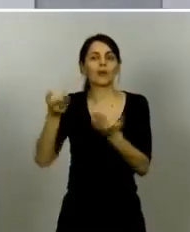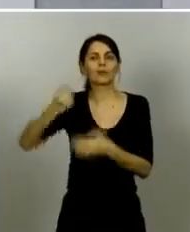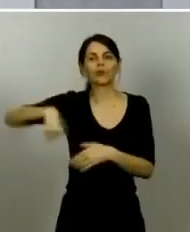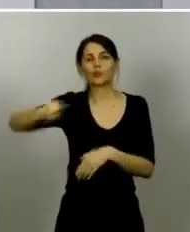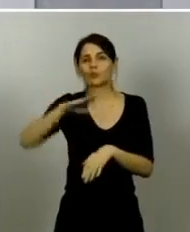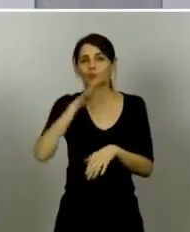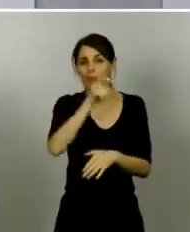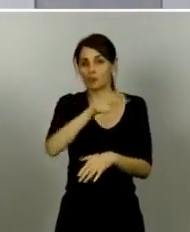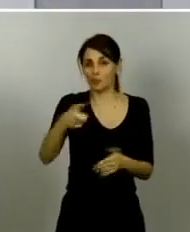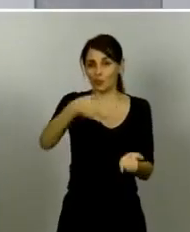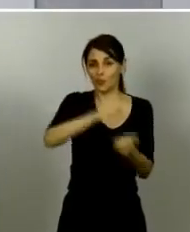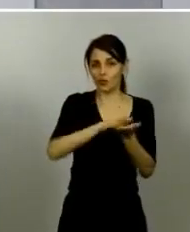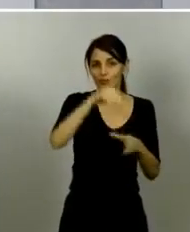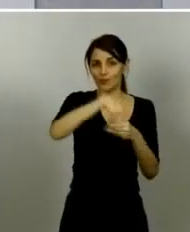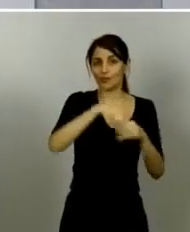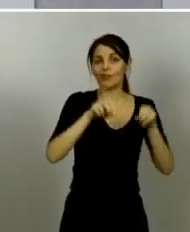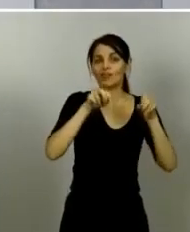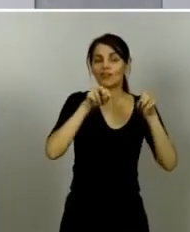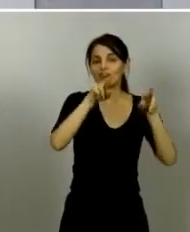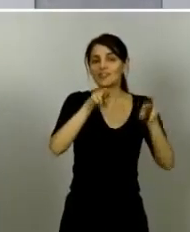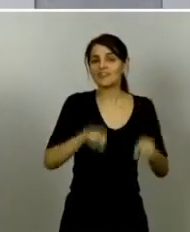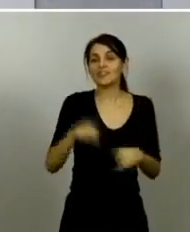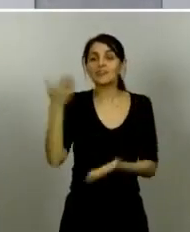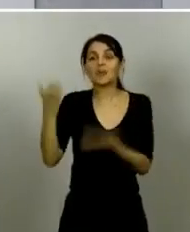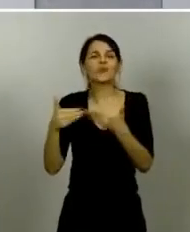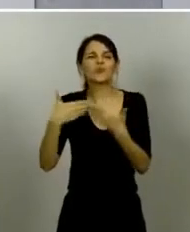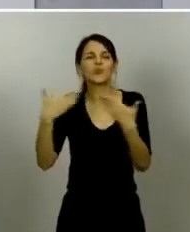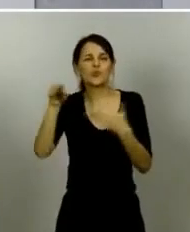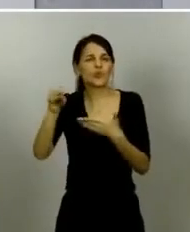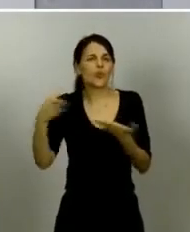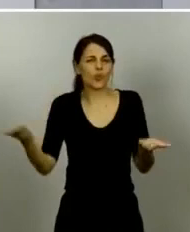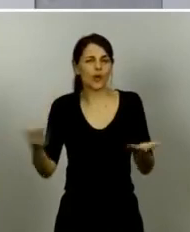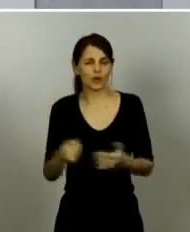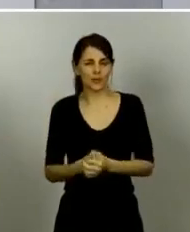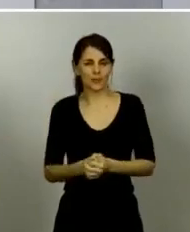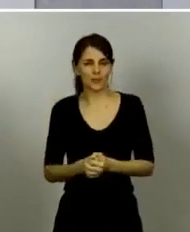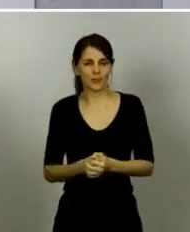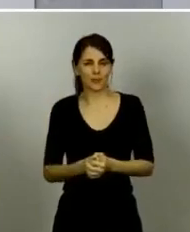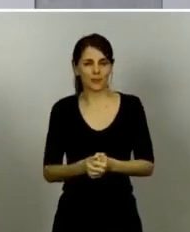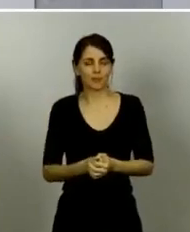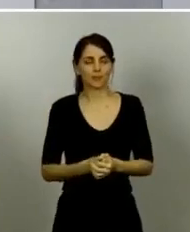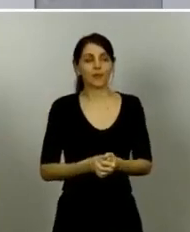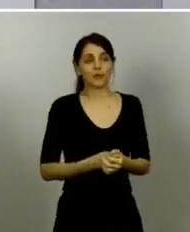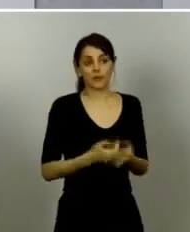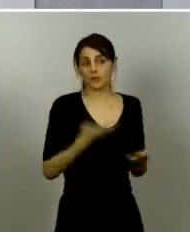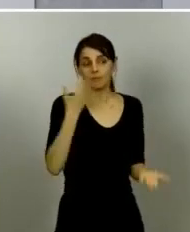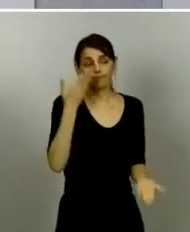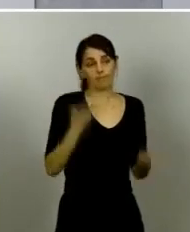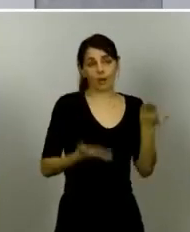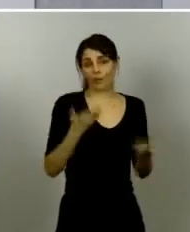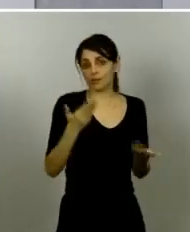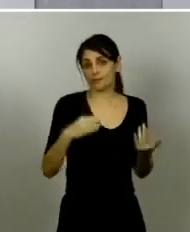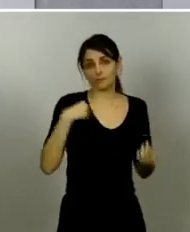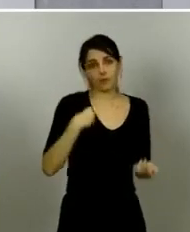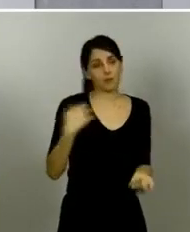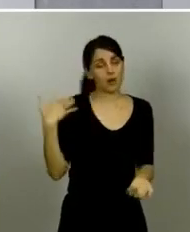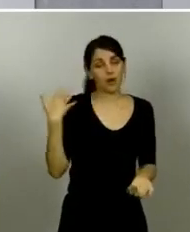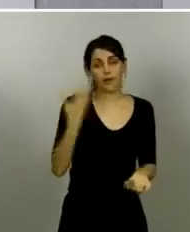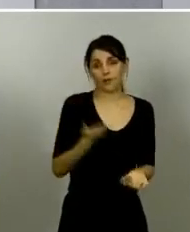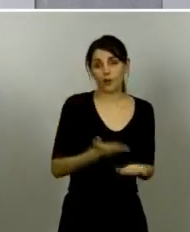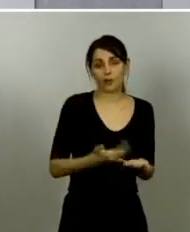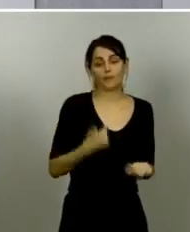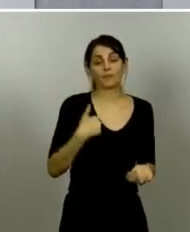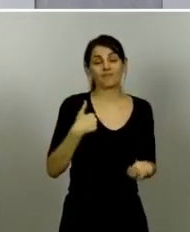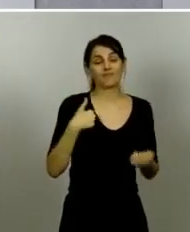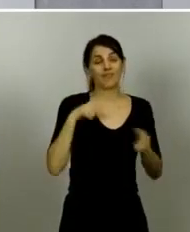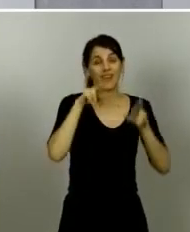su pregunta la valoración que hacemos es la que hemos venido reiterando las residencias de mayores han sido un foco en España en todos